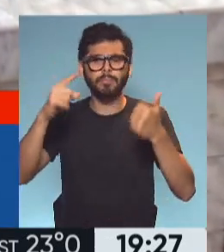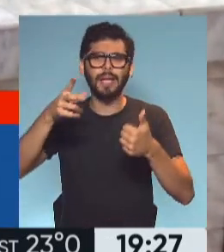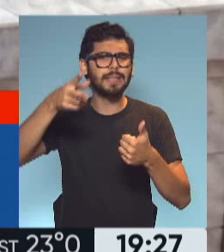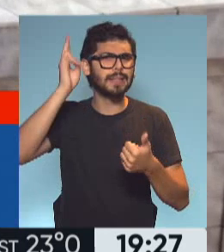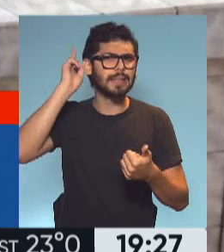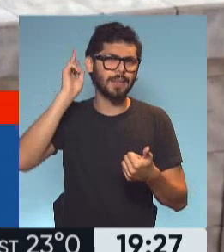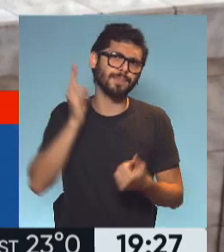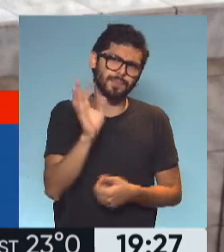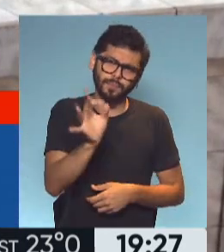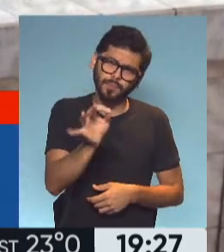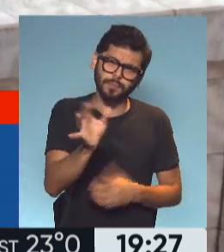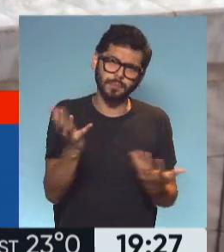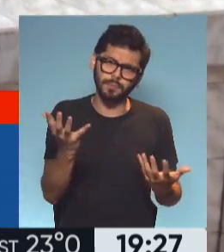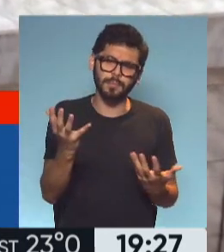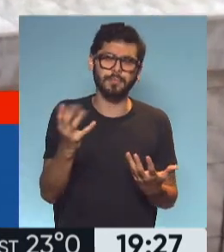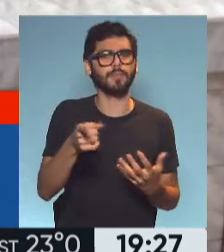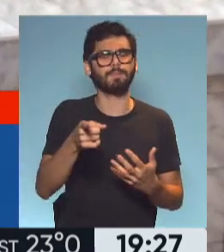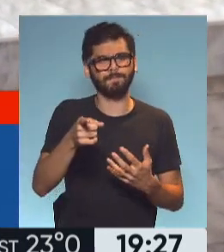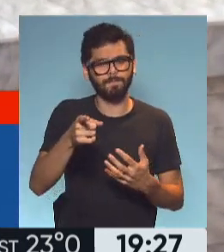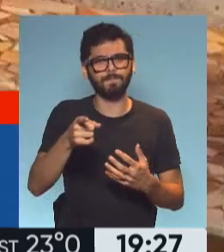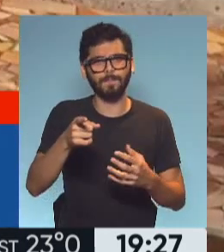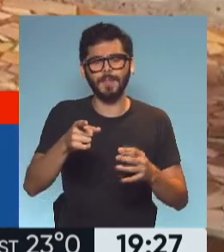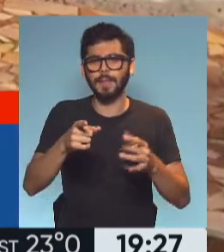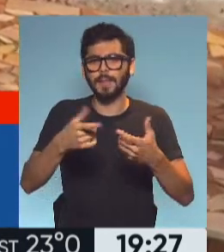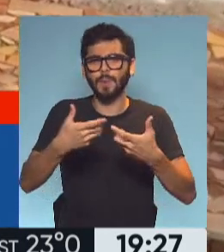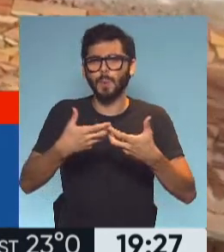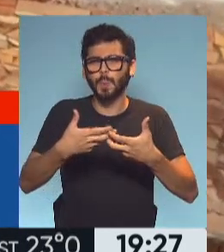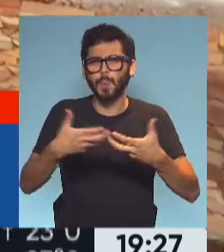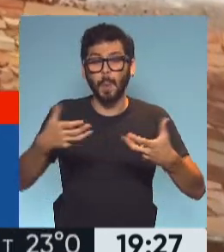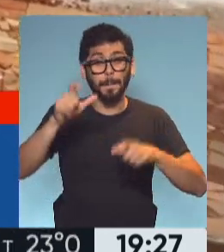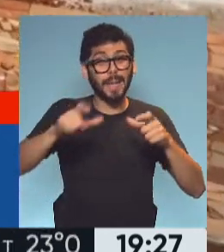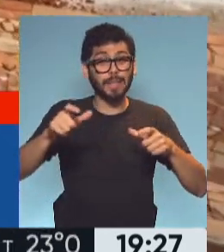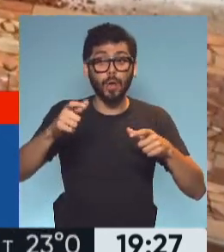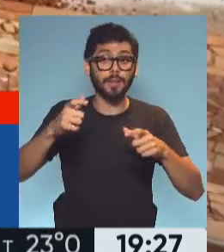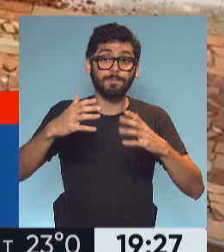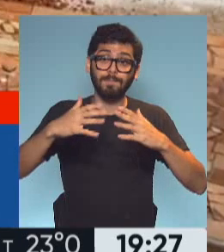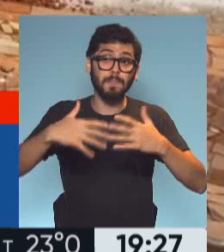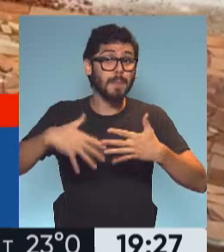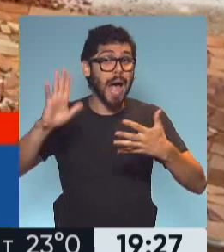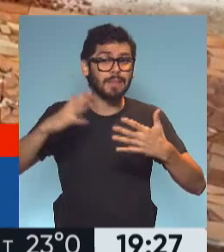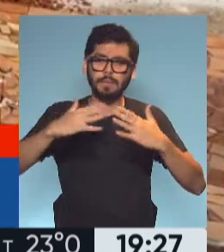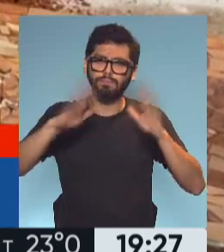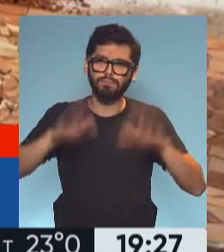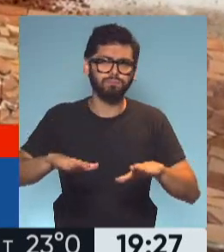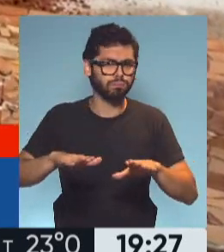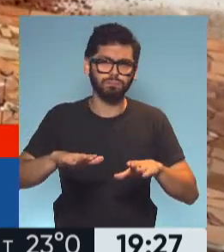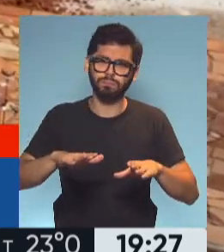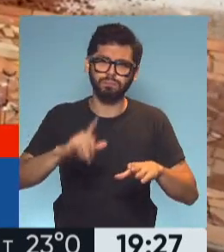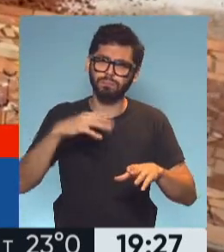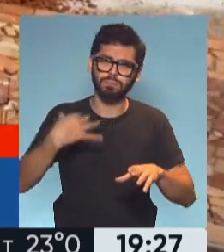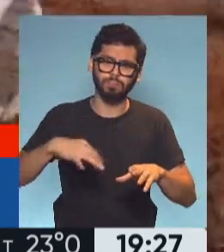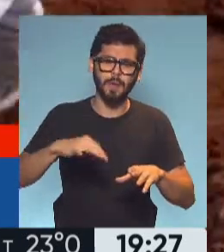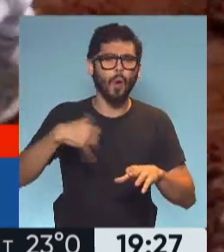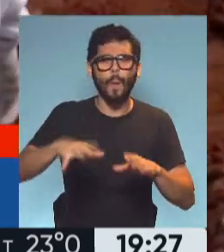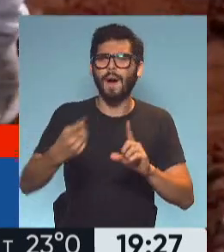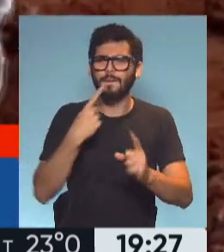se sabe que tiene un amplio, una mayoría de su población confinada. En un ratito nada más, en minutos nada más, vamos a tener testimonios